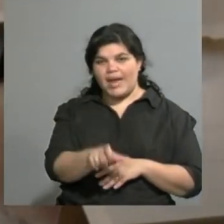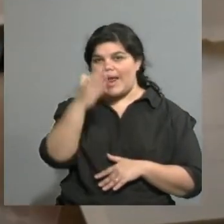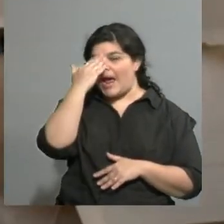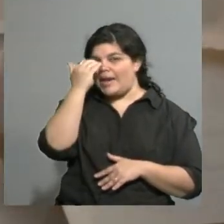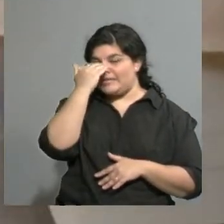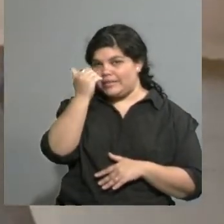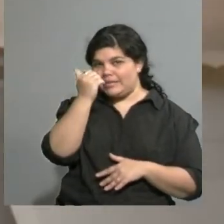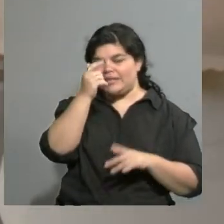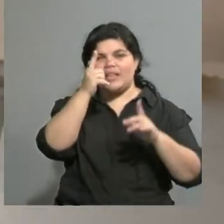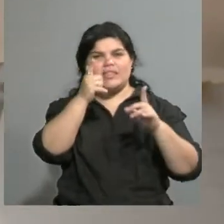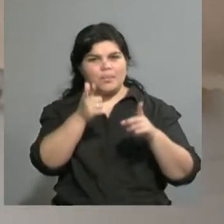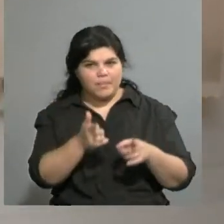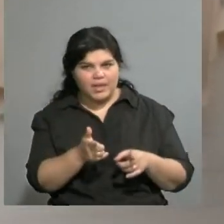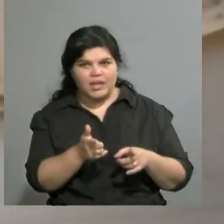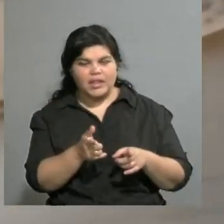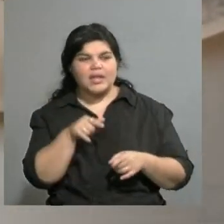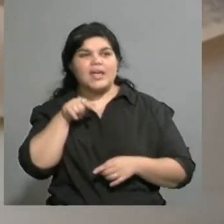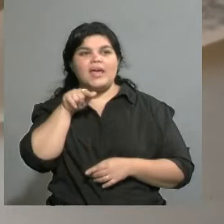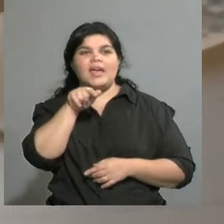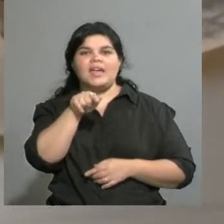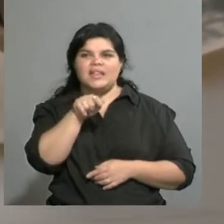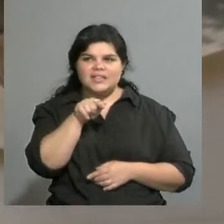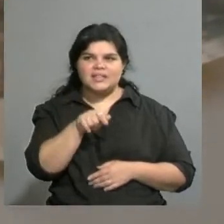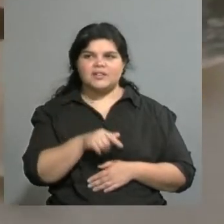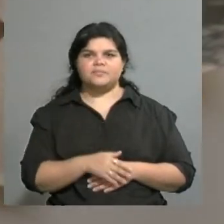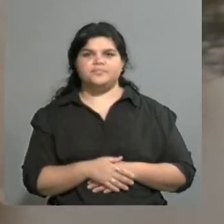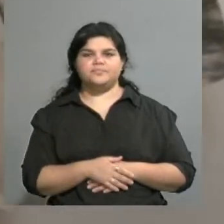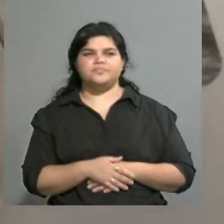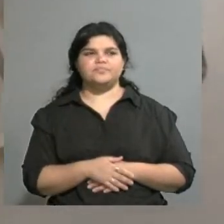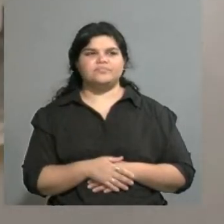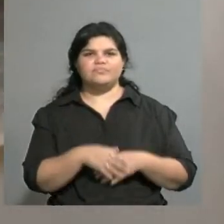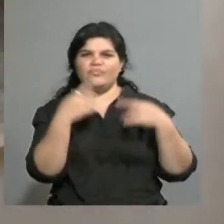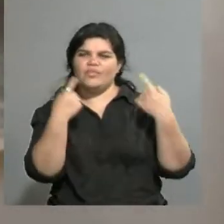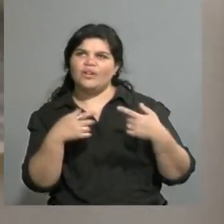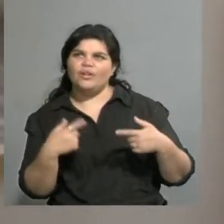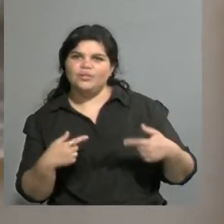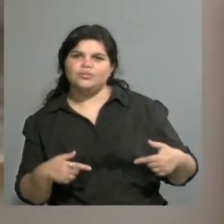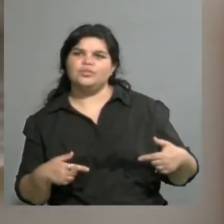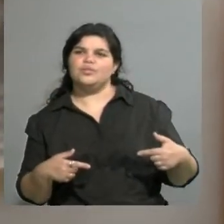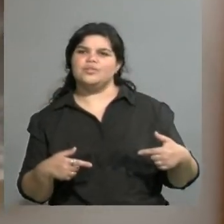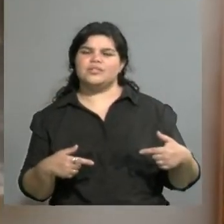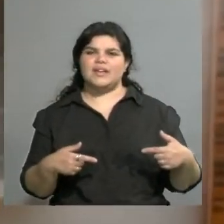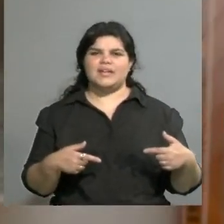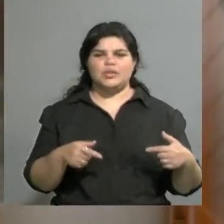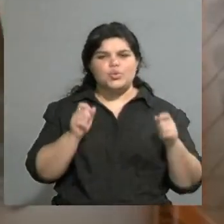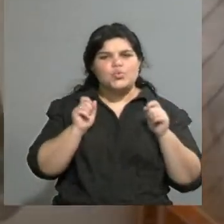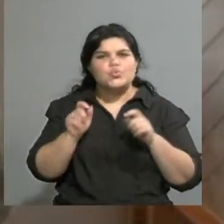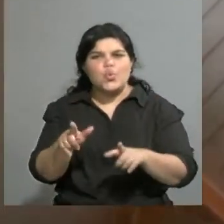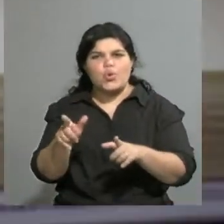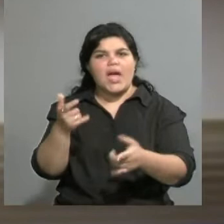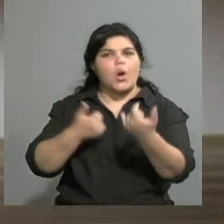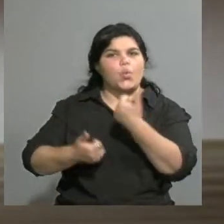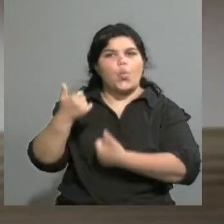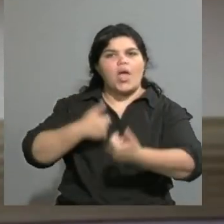sin caer en los territorios fáciles en donde, bueno, ella simplemente nos narra